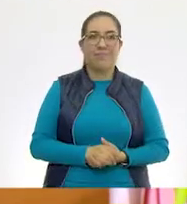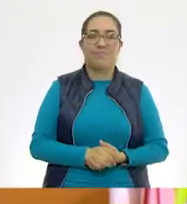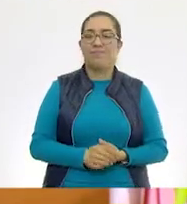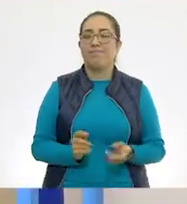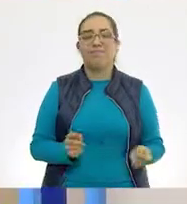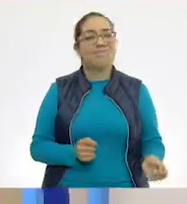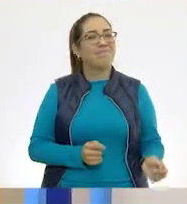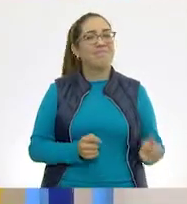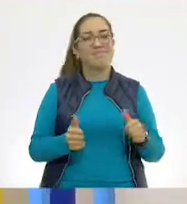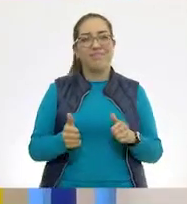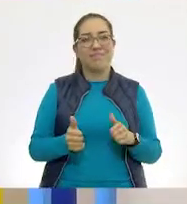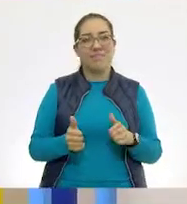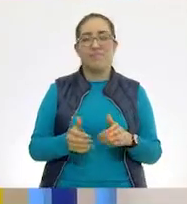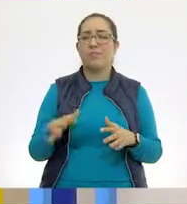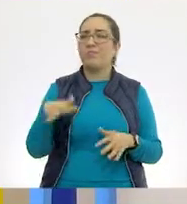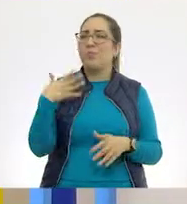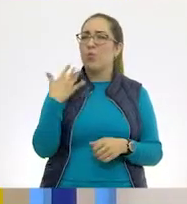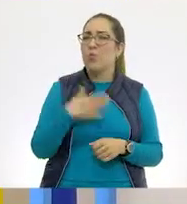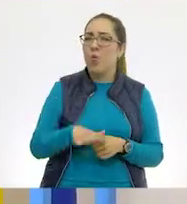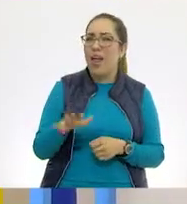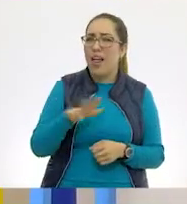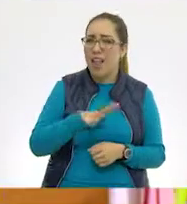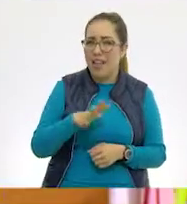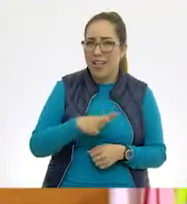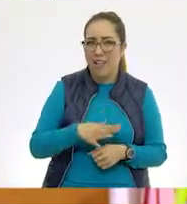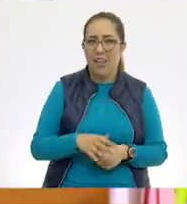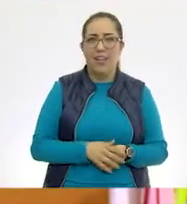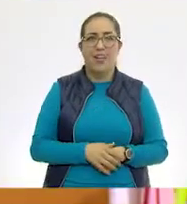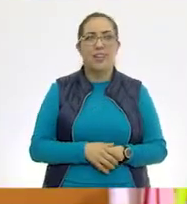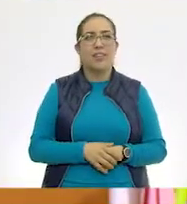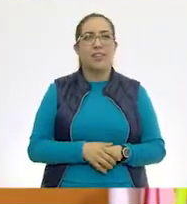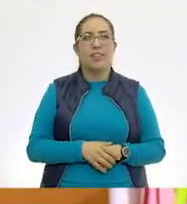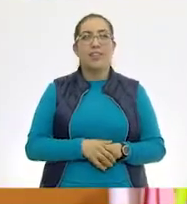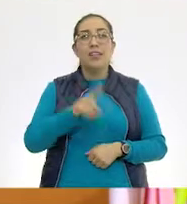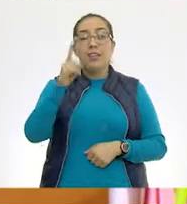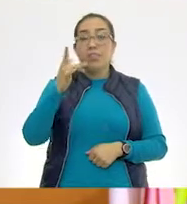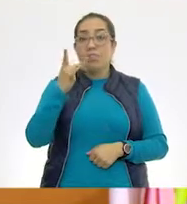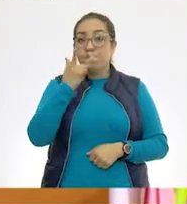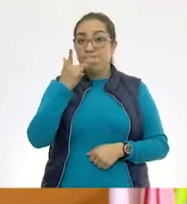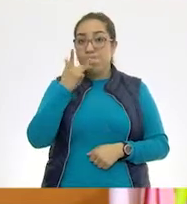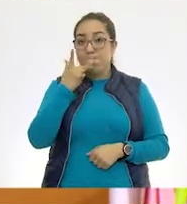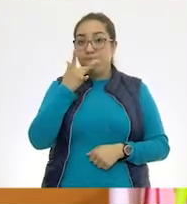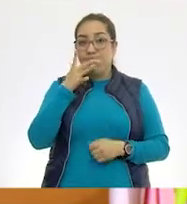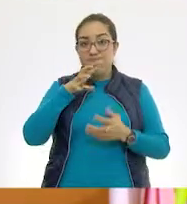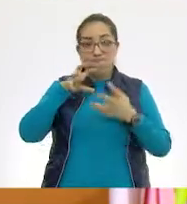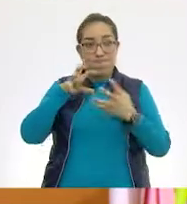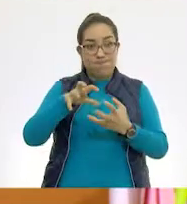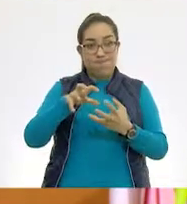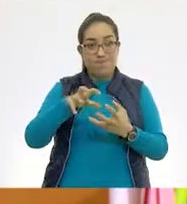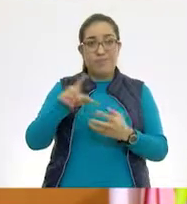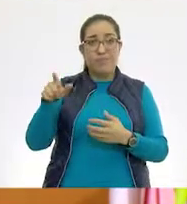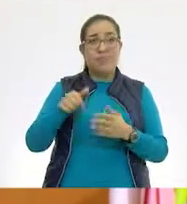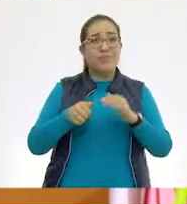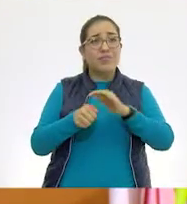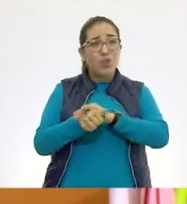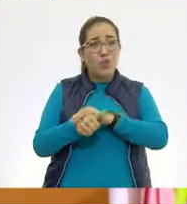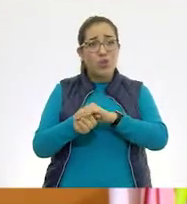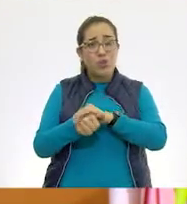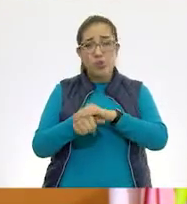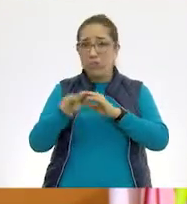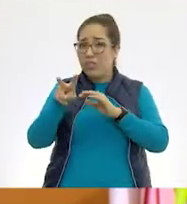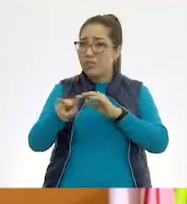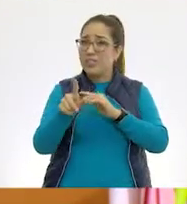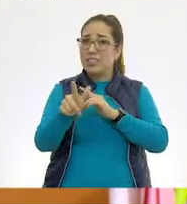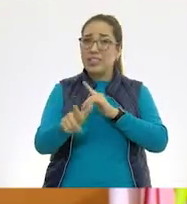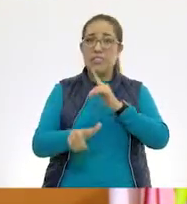fuera de aquí. ¿Cuáles nos quedan? Pues nos queda el sapo, nos queda la tortuga. ¡Ah! La tortuga se mueve muy